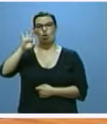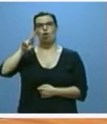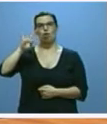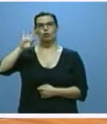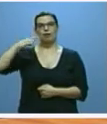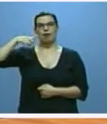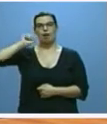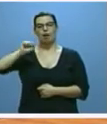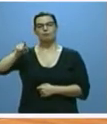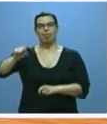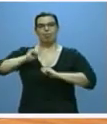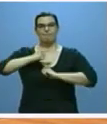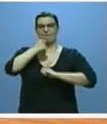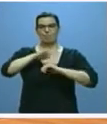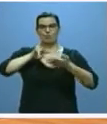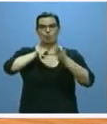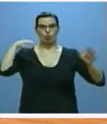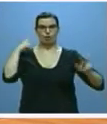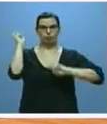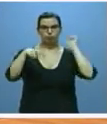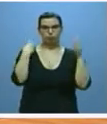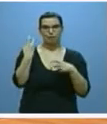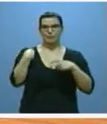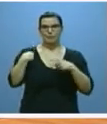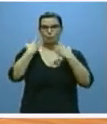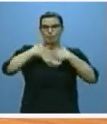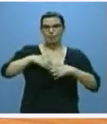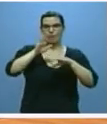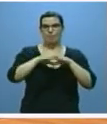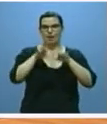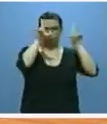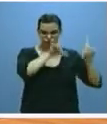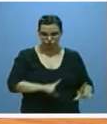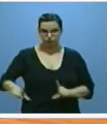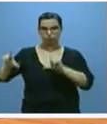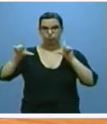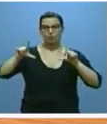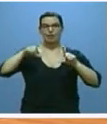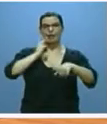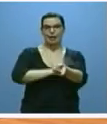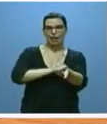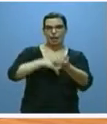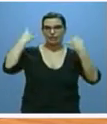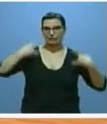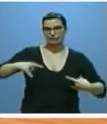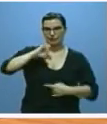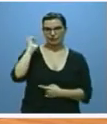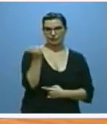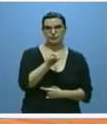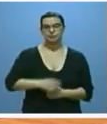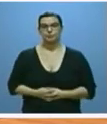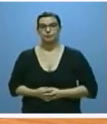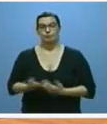la actualización de la tecnología de diagnóstico por imagen y los equipos de radioterapia. Nuestro objetivo